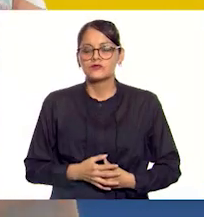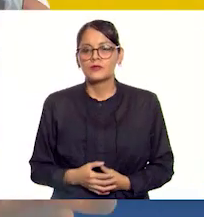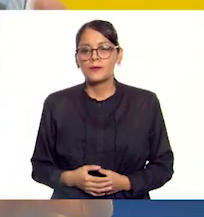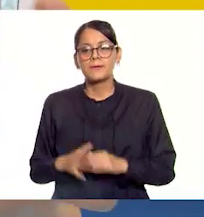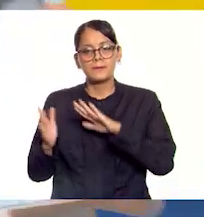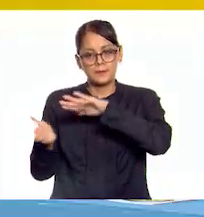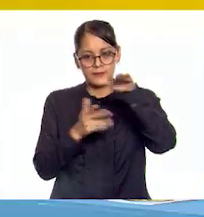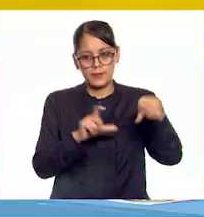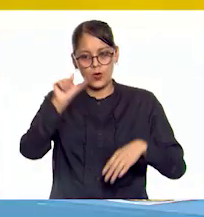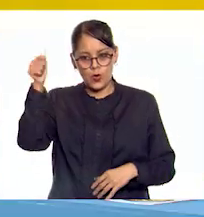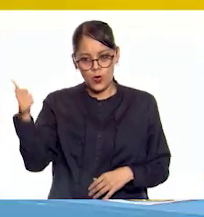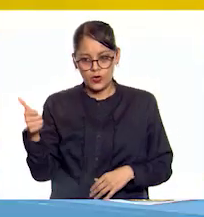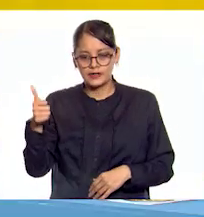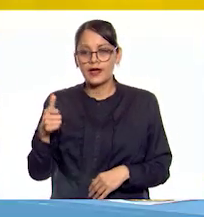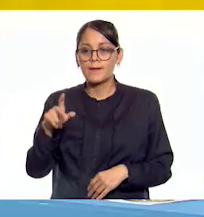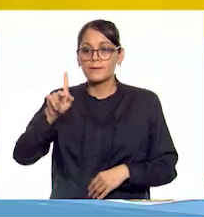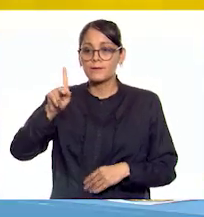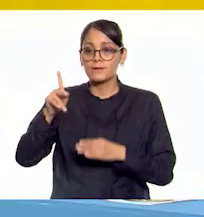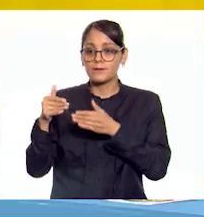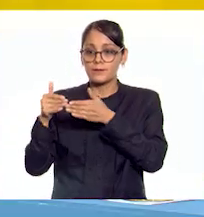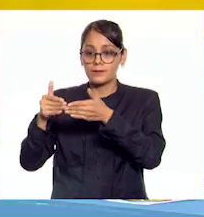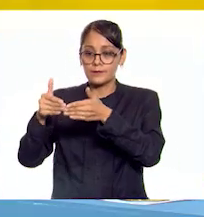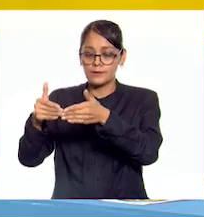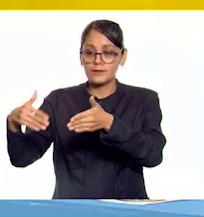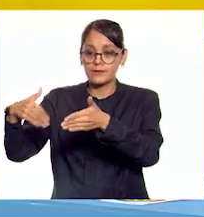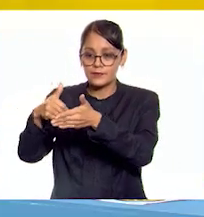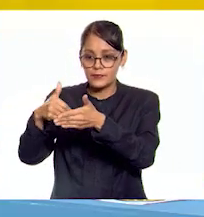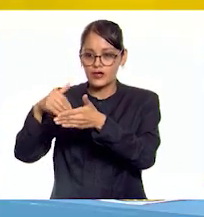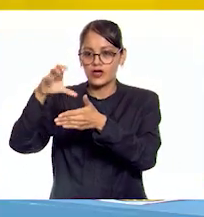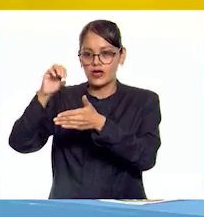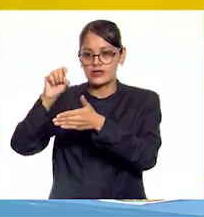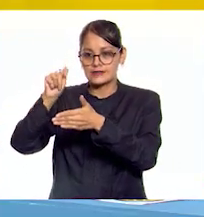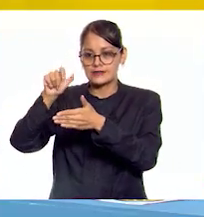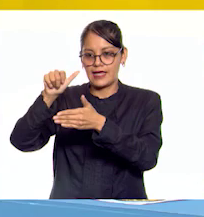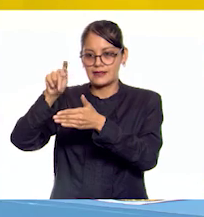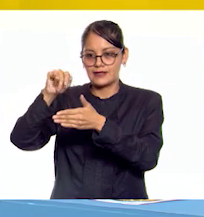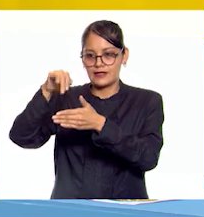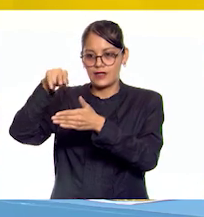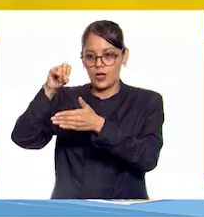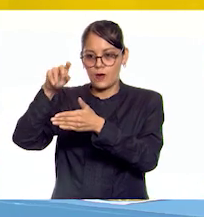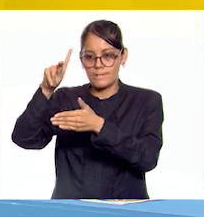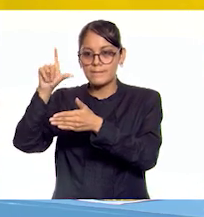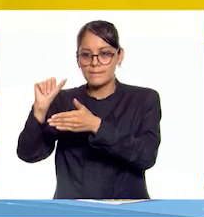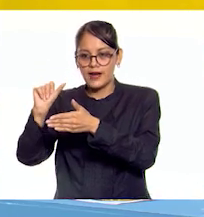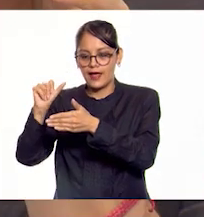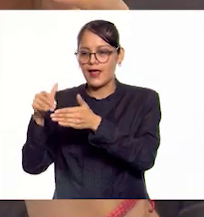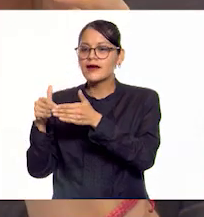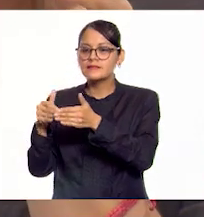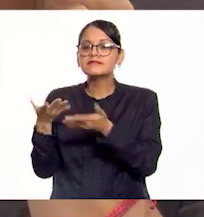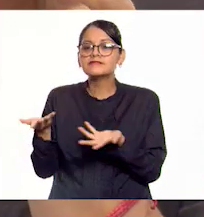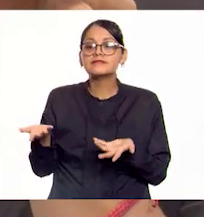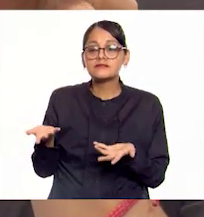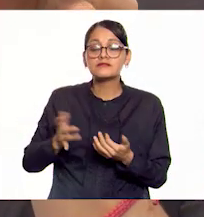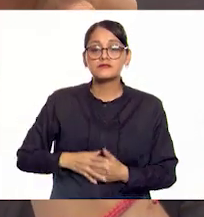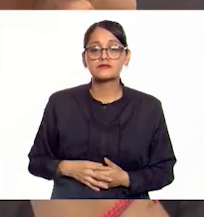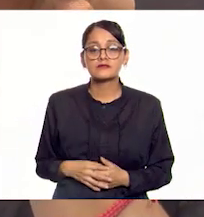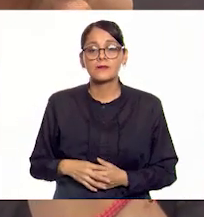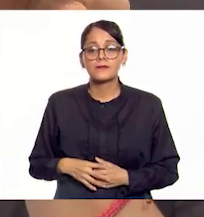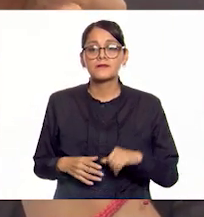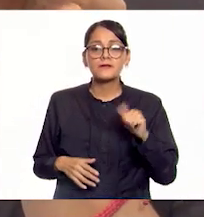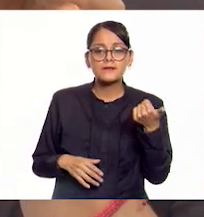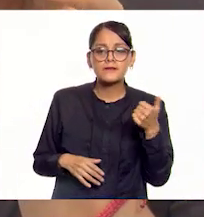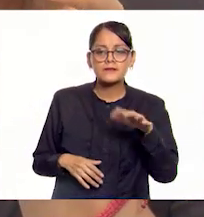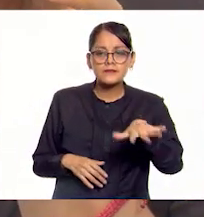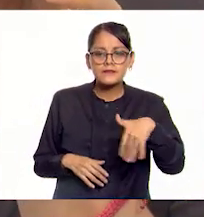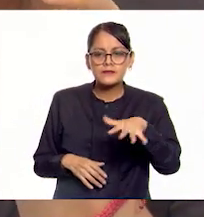Luego tenemos la del puerto de Constantinopla. Esa está un poquito más difícil. ¿Cuál podría ser el puerto de Constantinopla? Tengo dos.